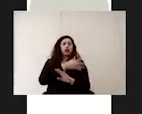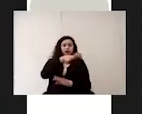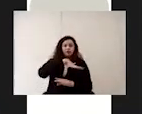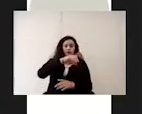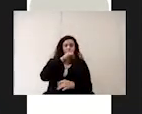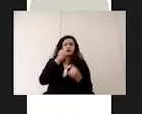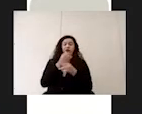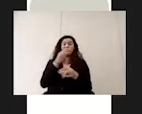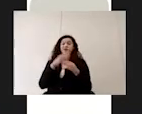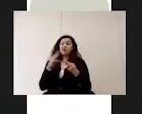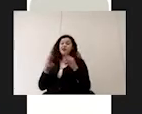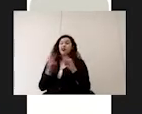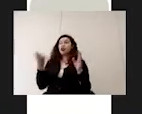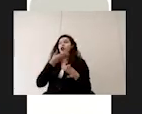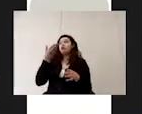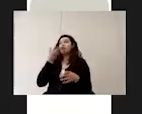utensilios de uso común